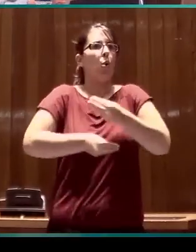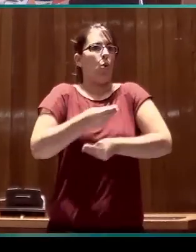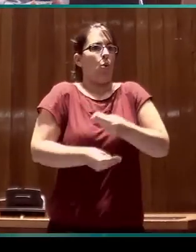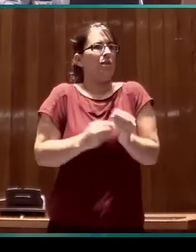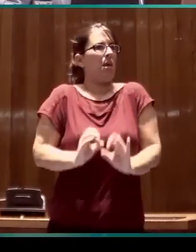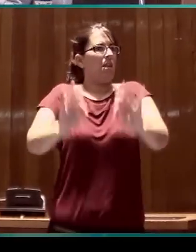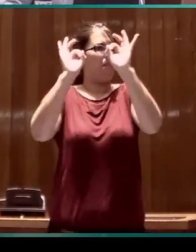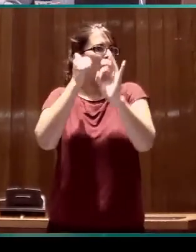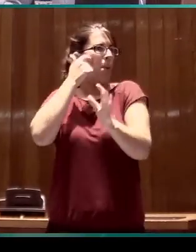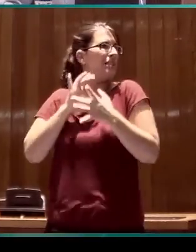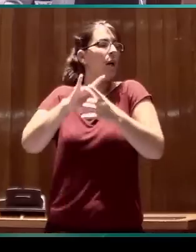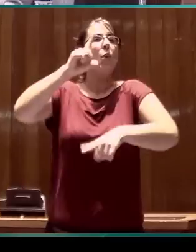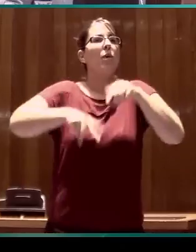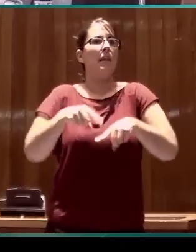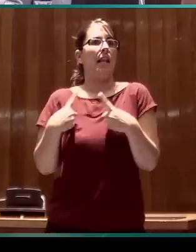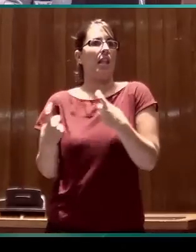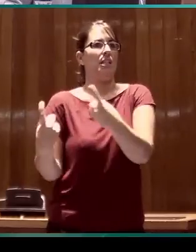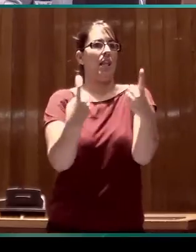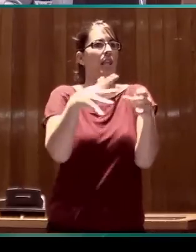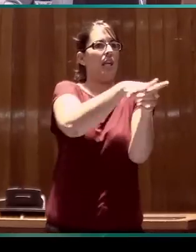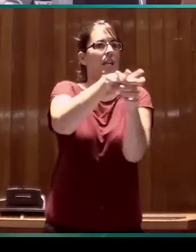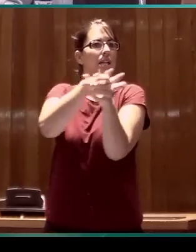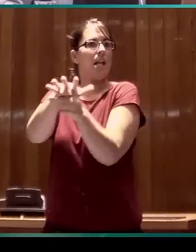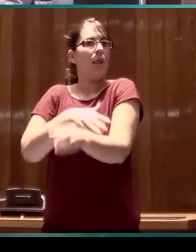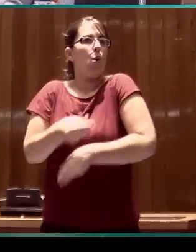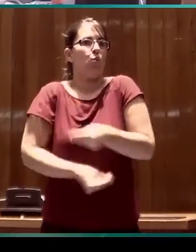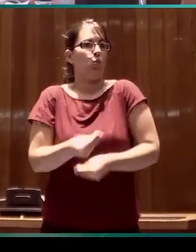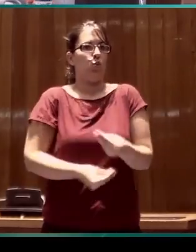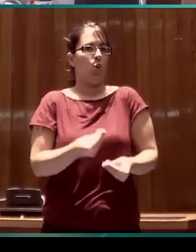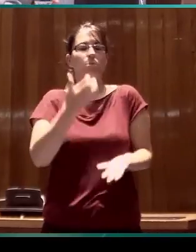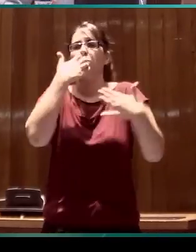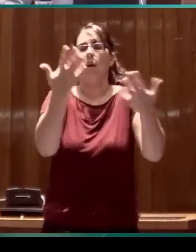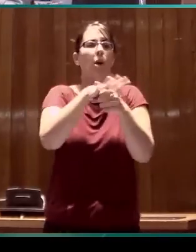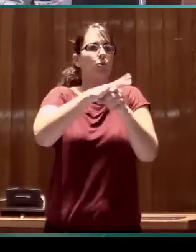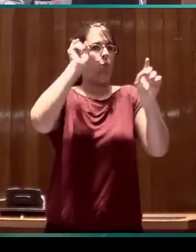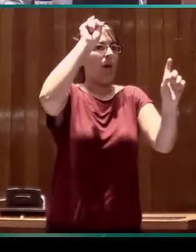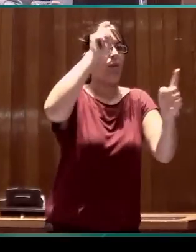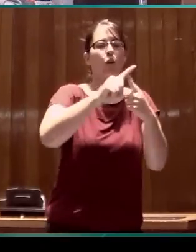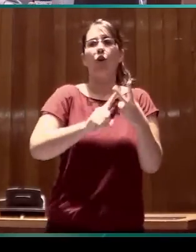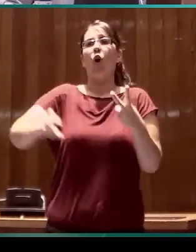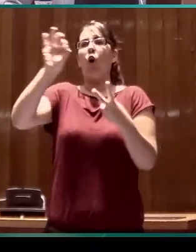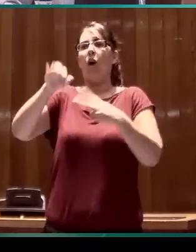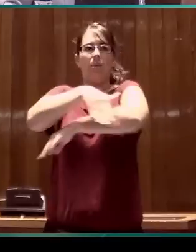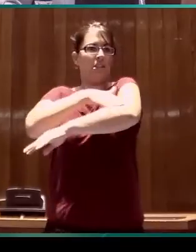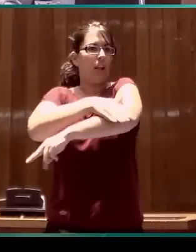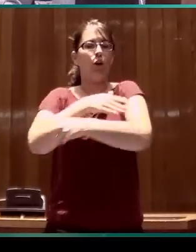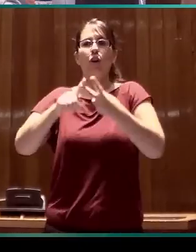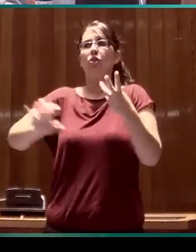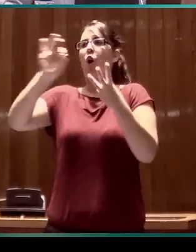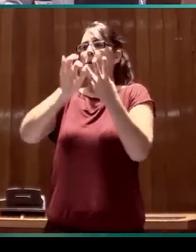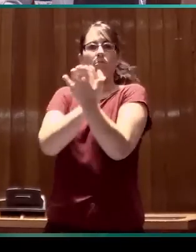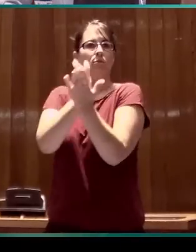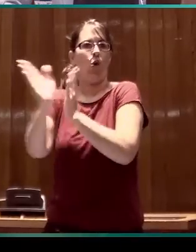a necesidades formales de uso de esa lengua, como puede ser la educación o el uso de las administraciones o los medios de